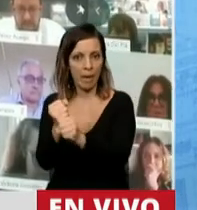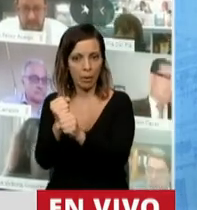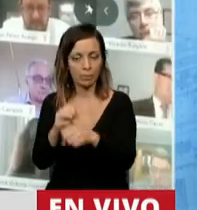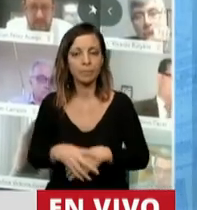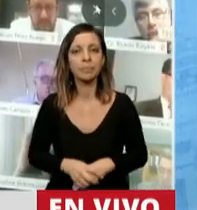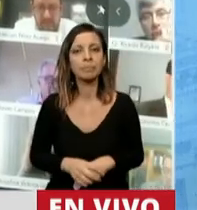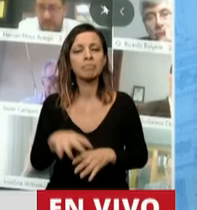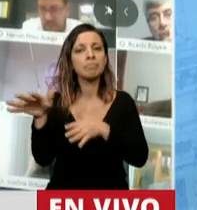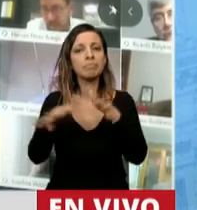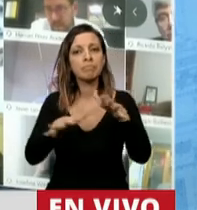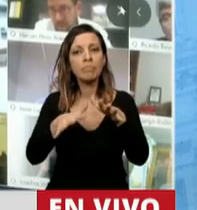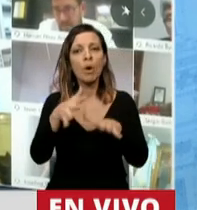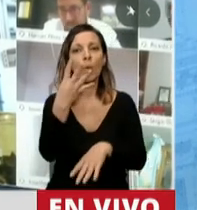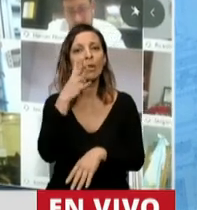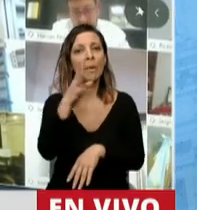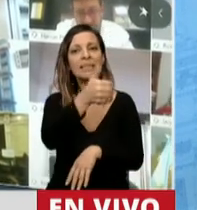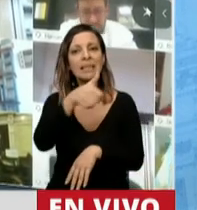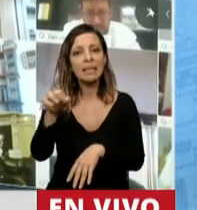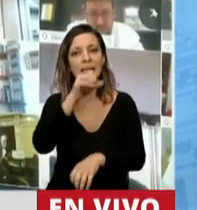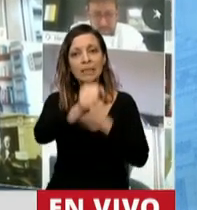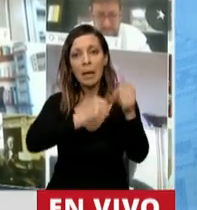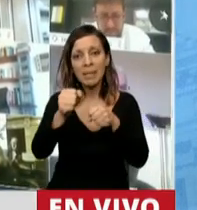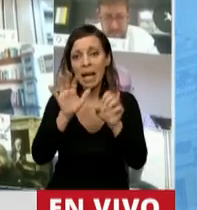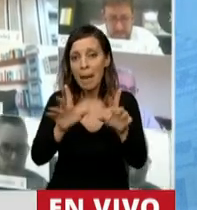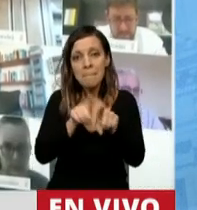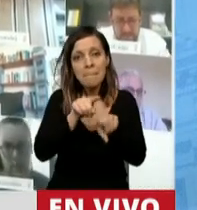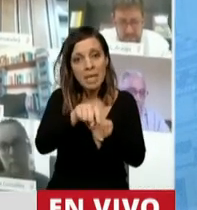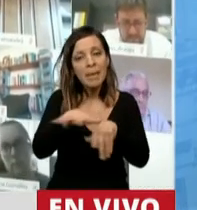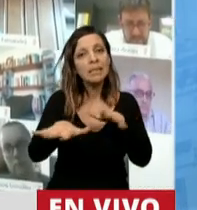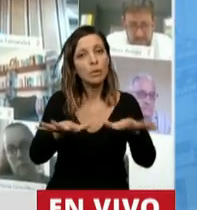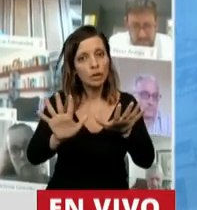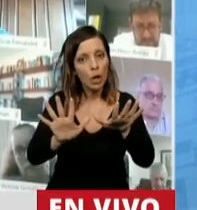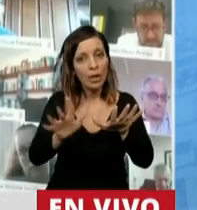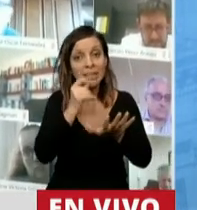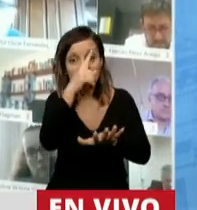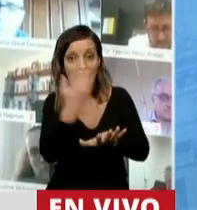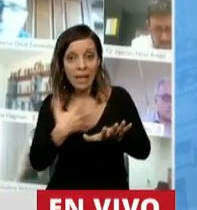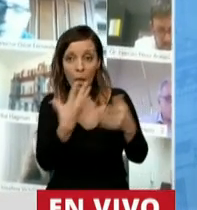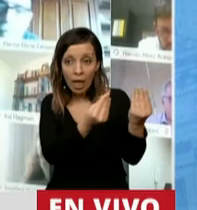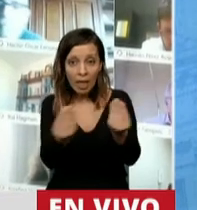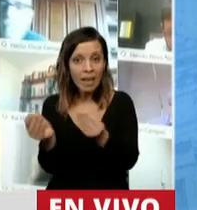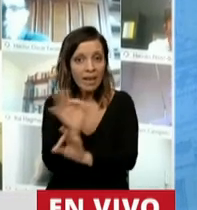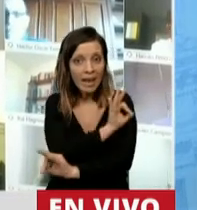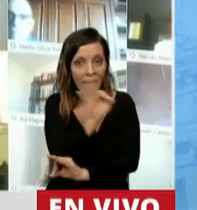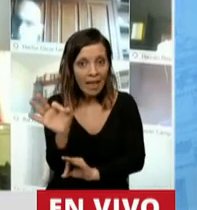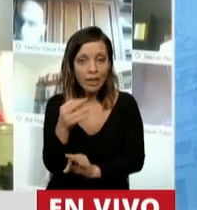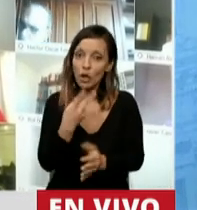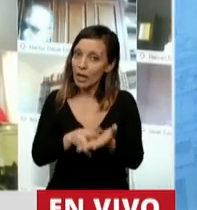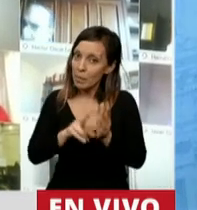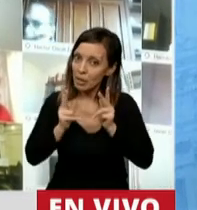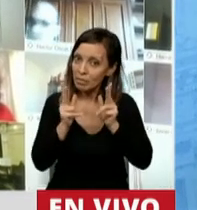alrededor de 4.600 empresas en esa situación que, sin la colaboración del Estado, repito,